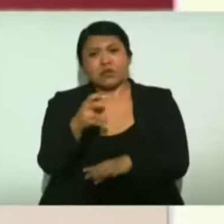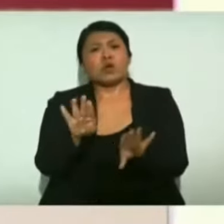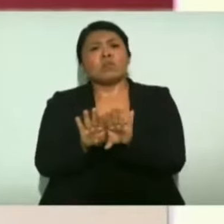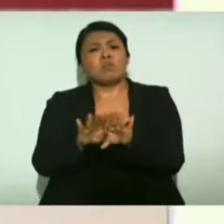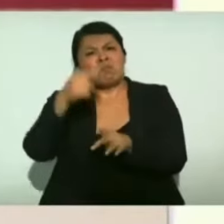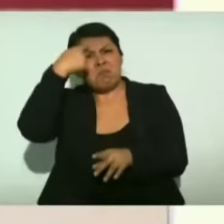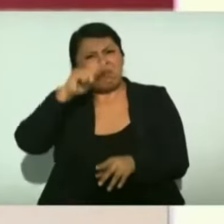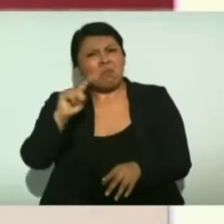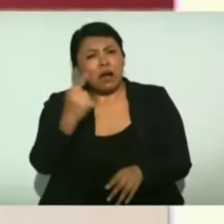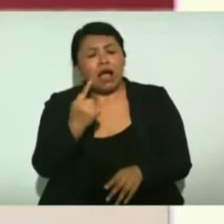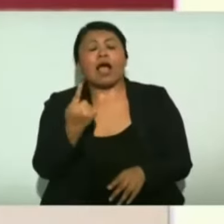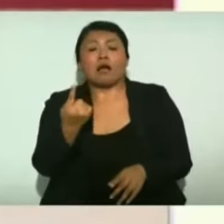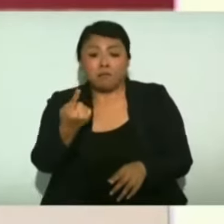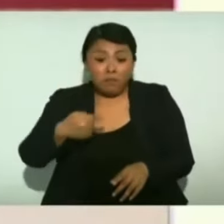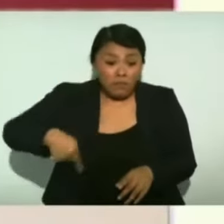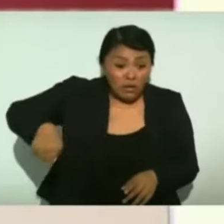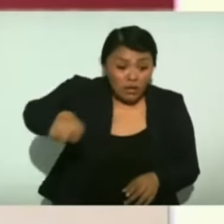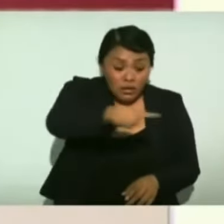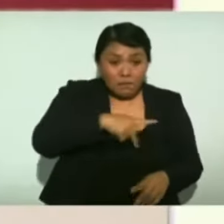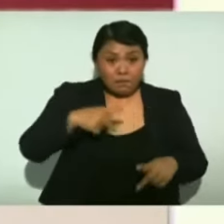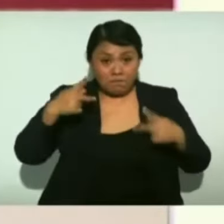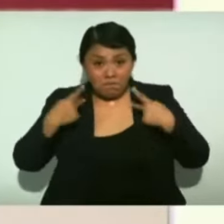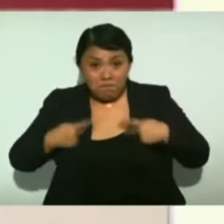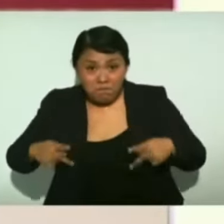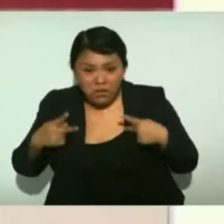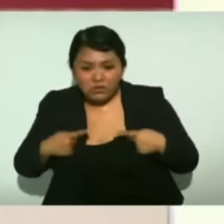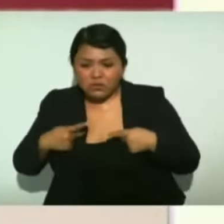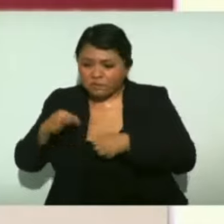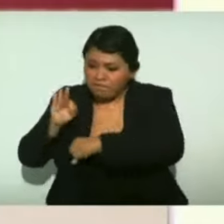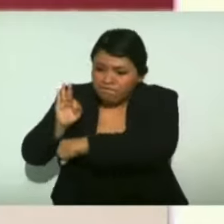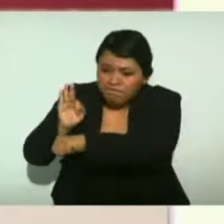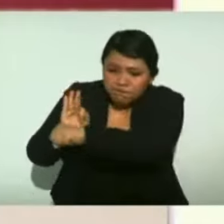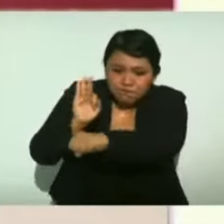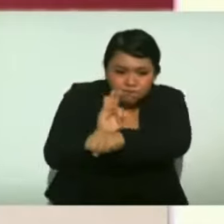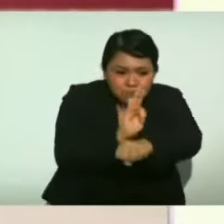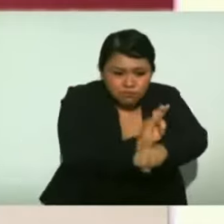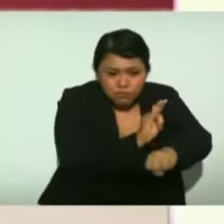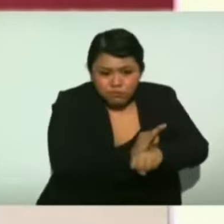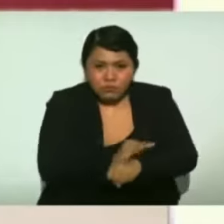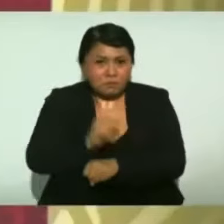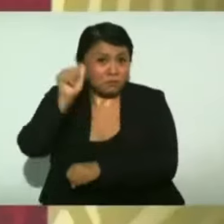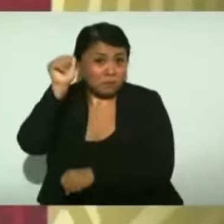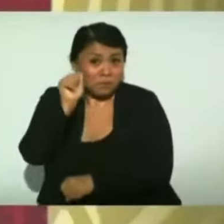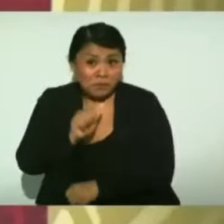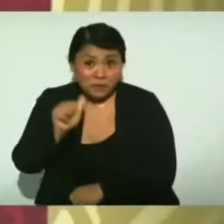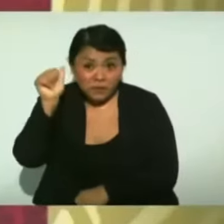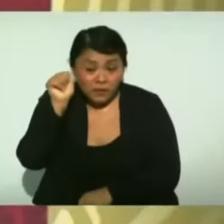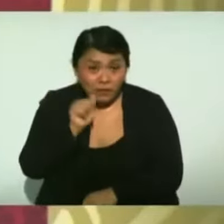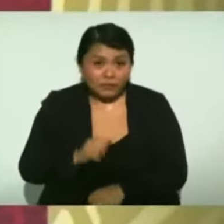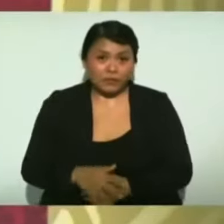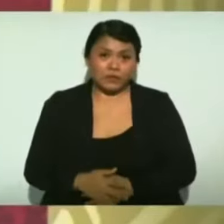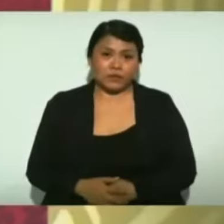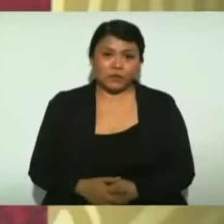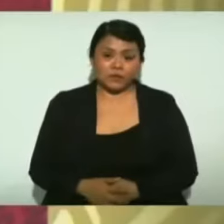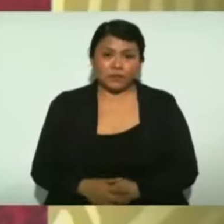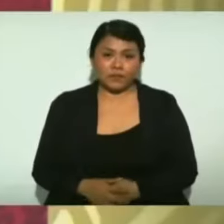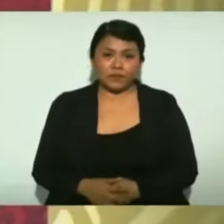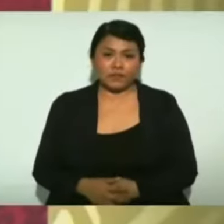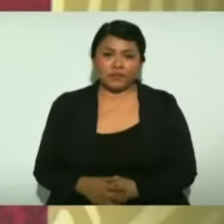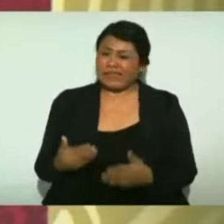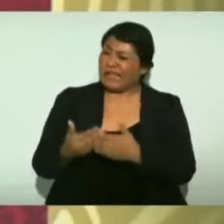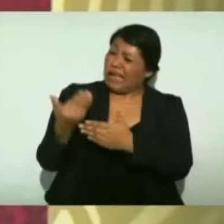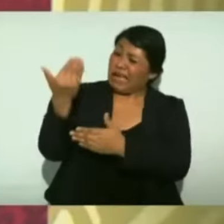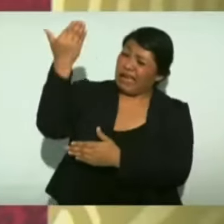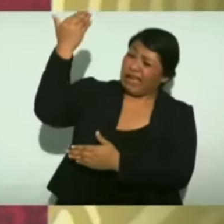bienestar de nuestros pueblos, desde la primera, desde la independencia.